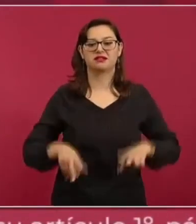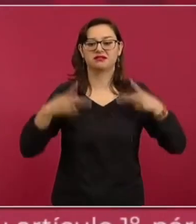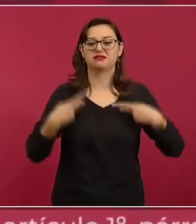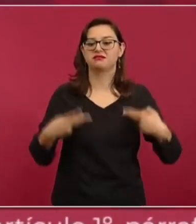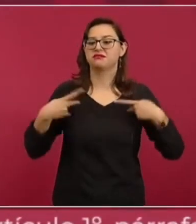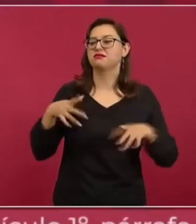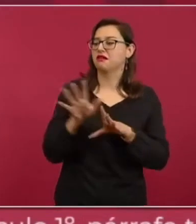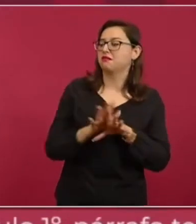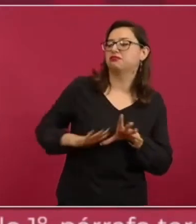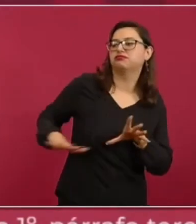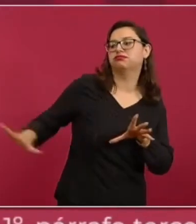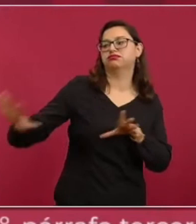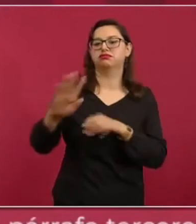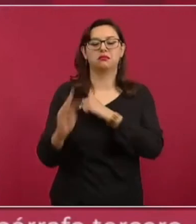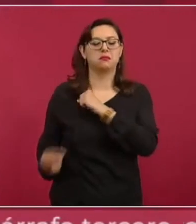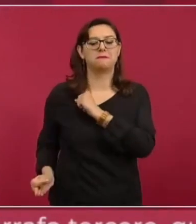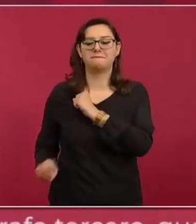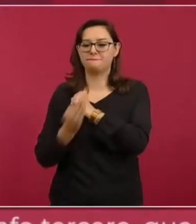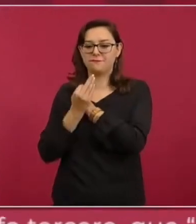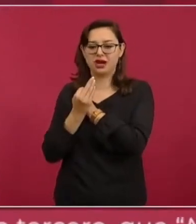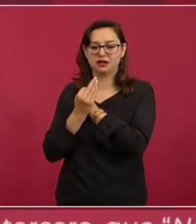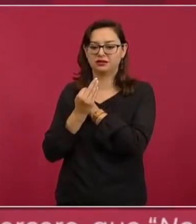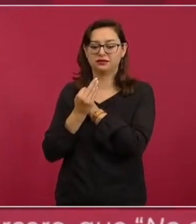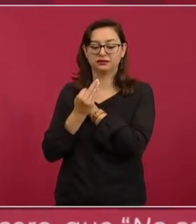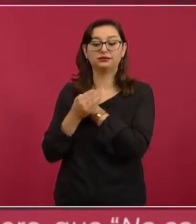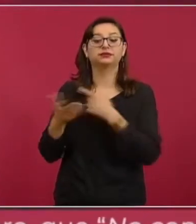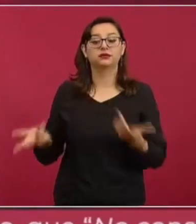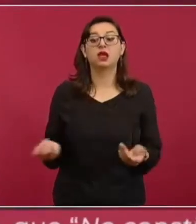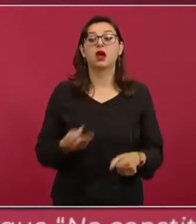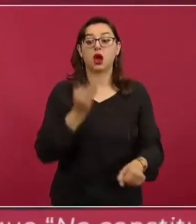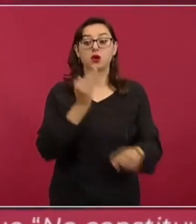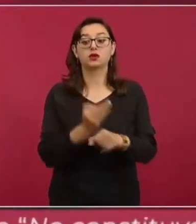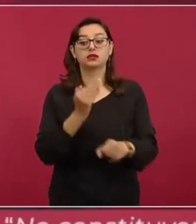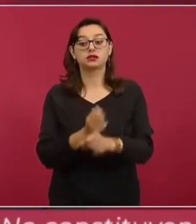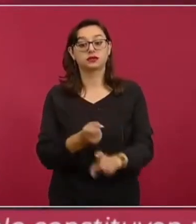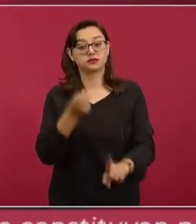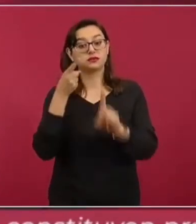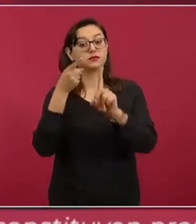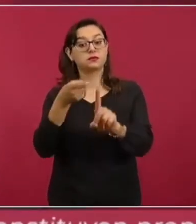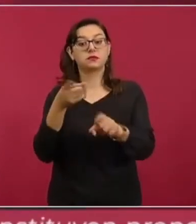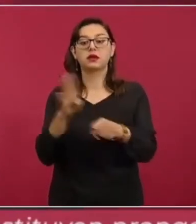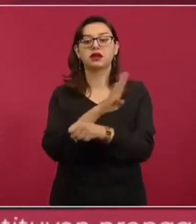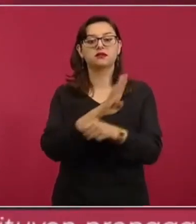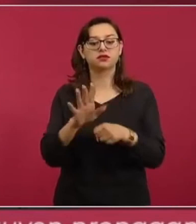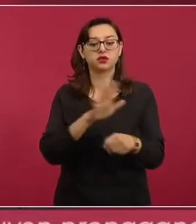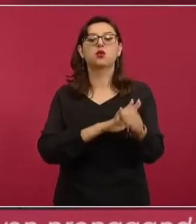el propósito básico es gobernar en beneficio del pueblo.